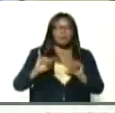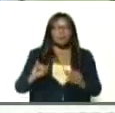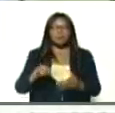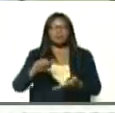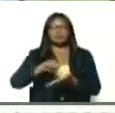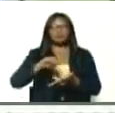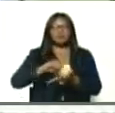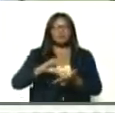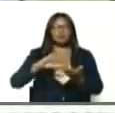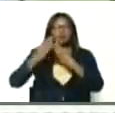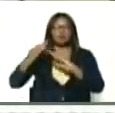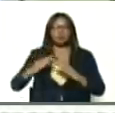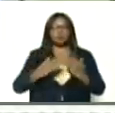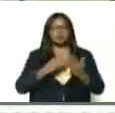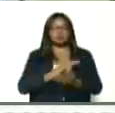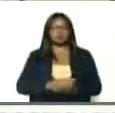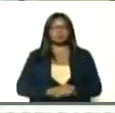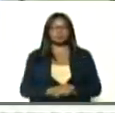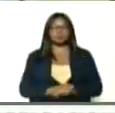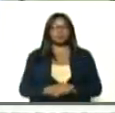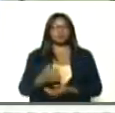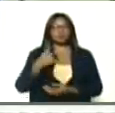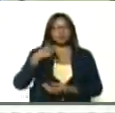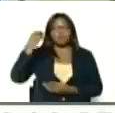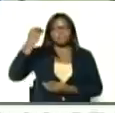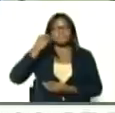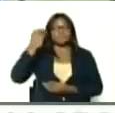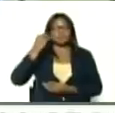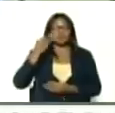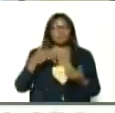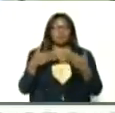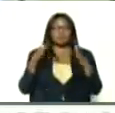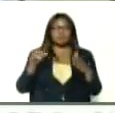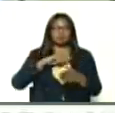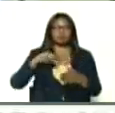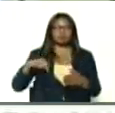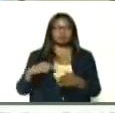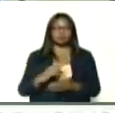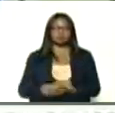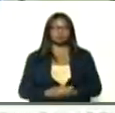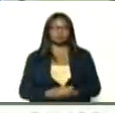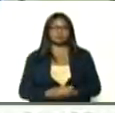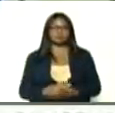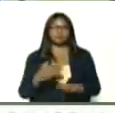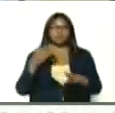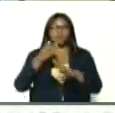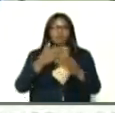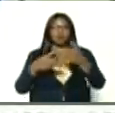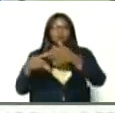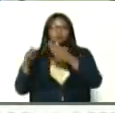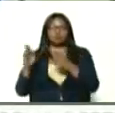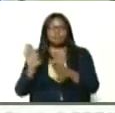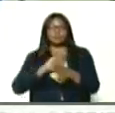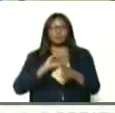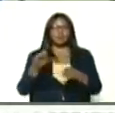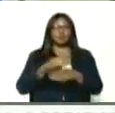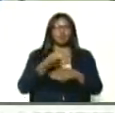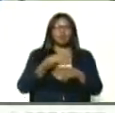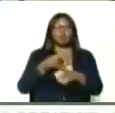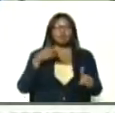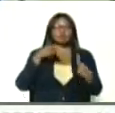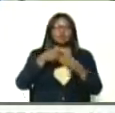ciudades comunales, creo, que nos va a permitir, ir a la construcción, del gobierno